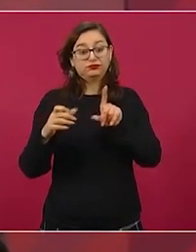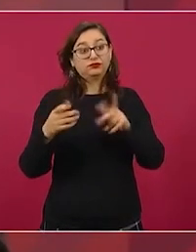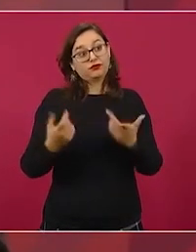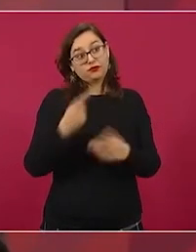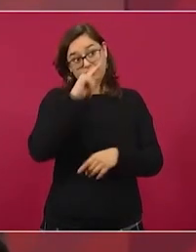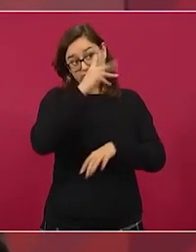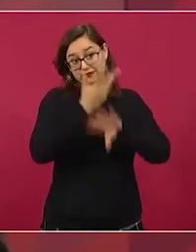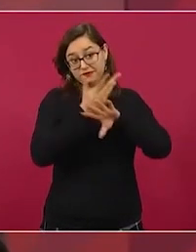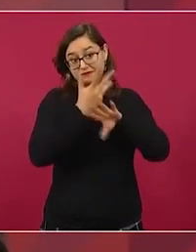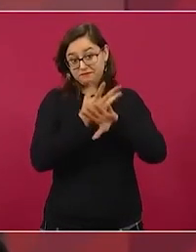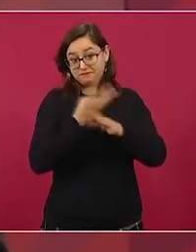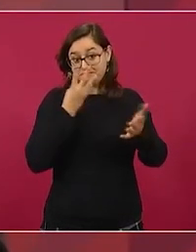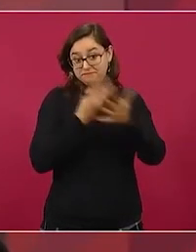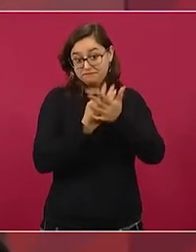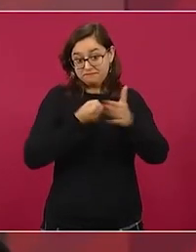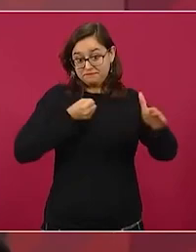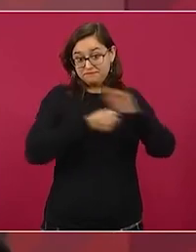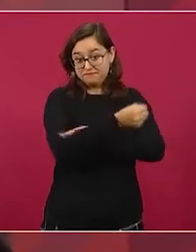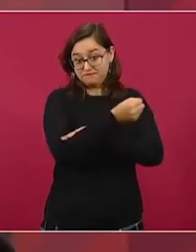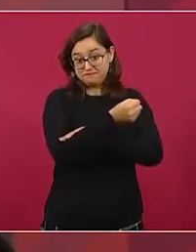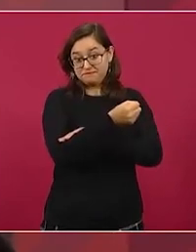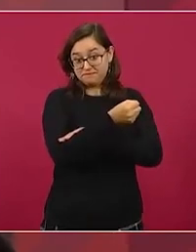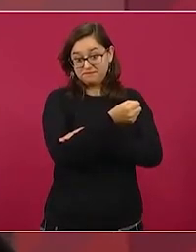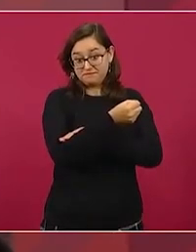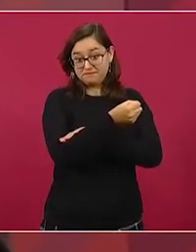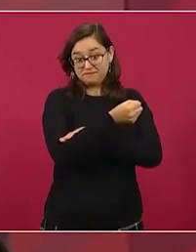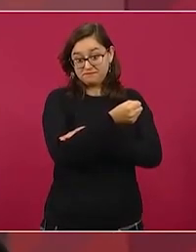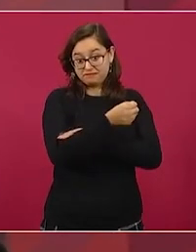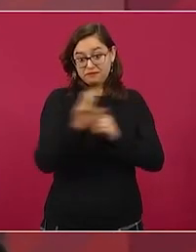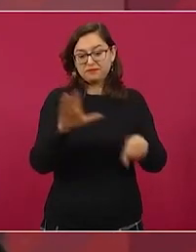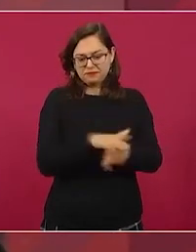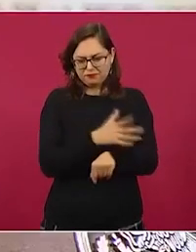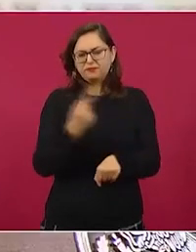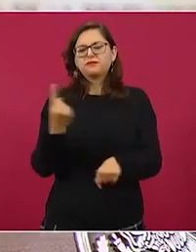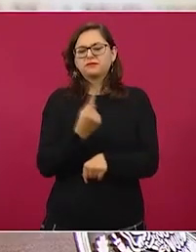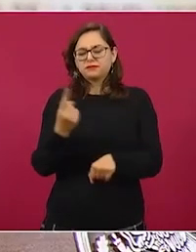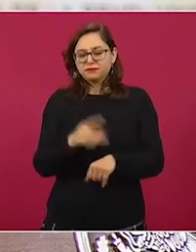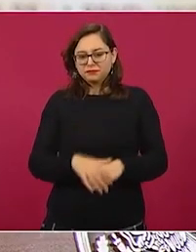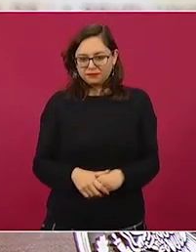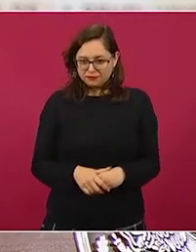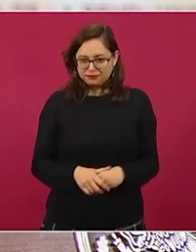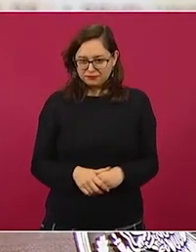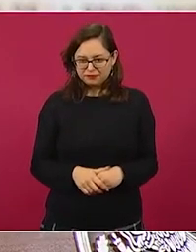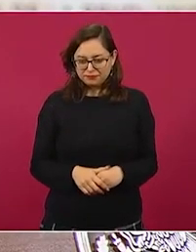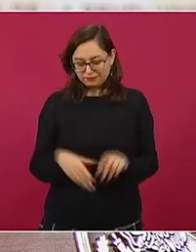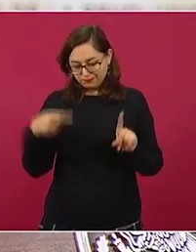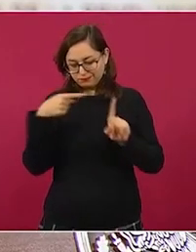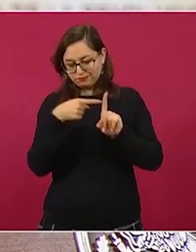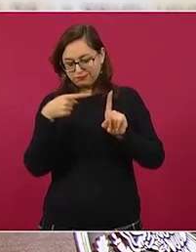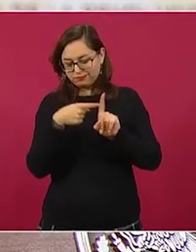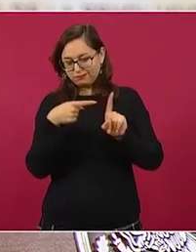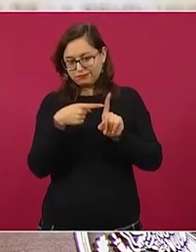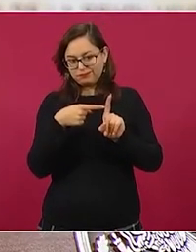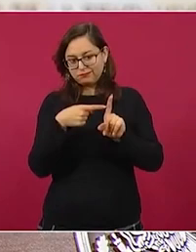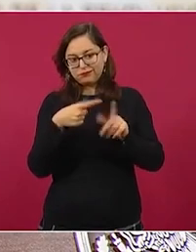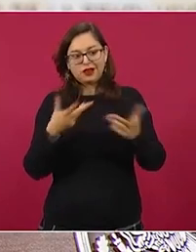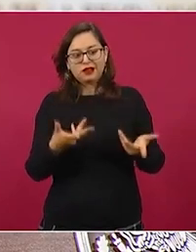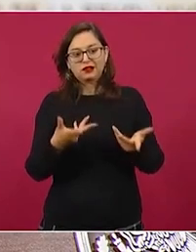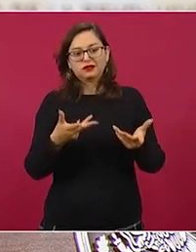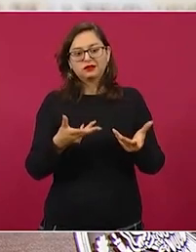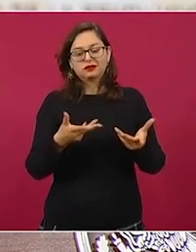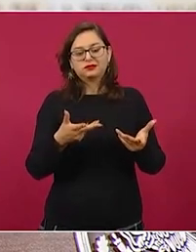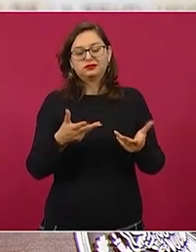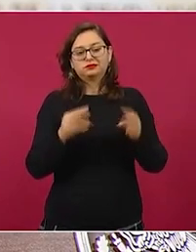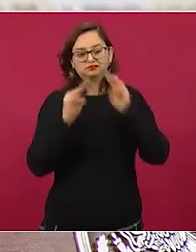acusado de proteger a un grupo